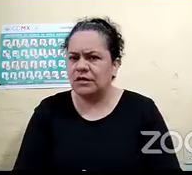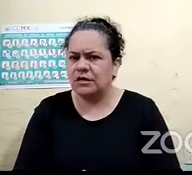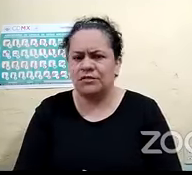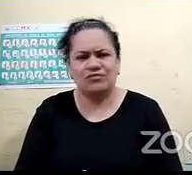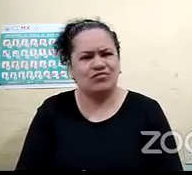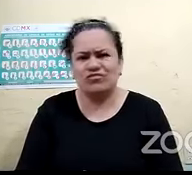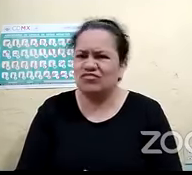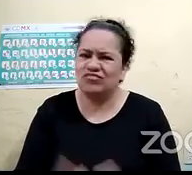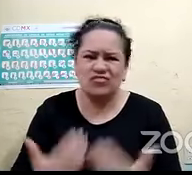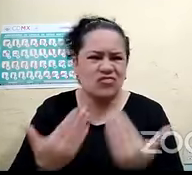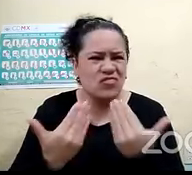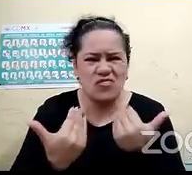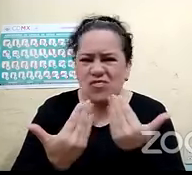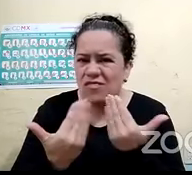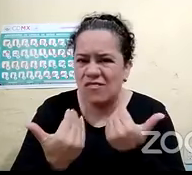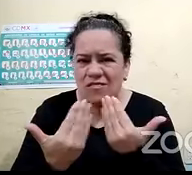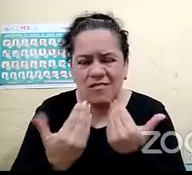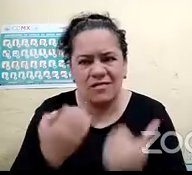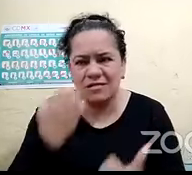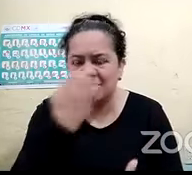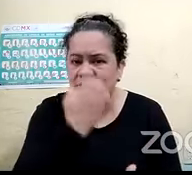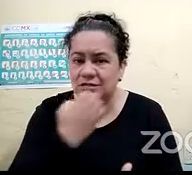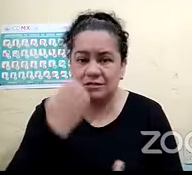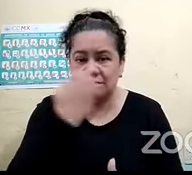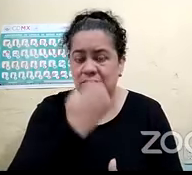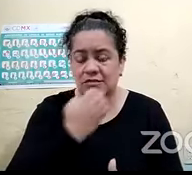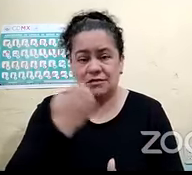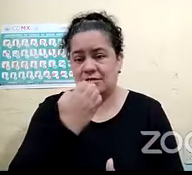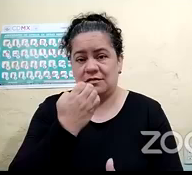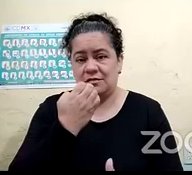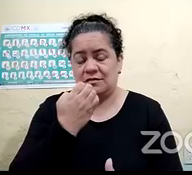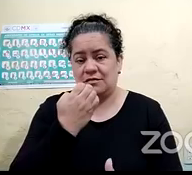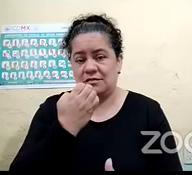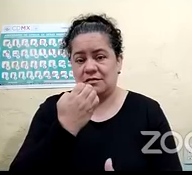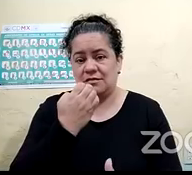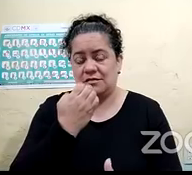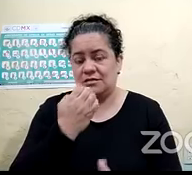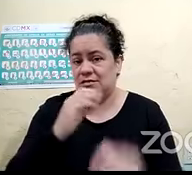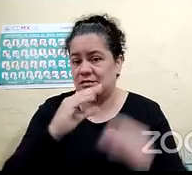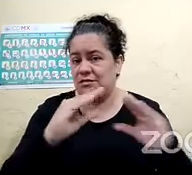que brinden ese servicio.